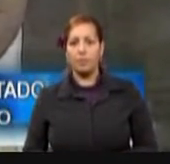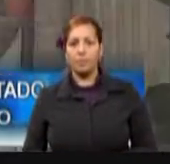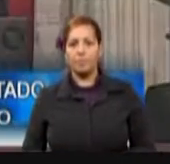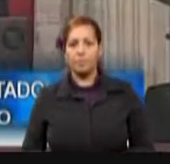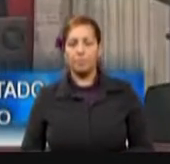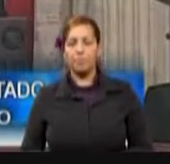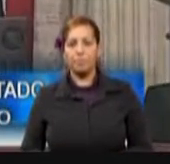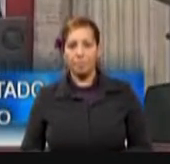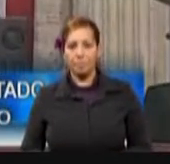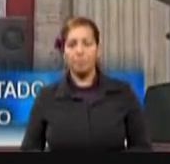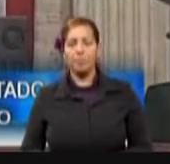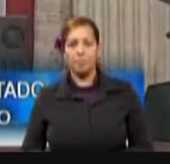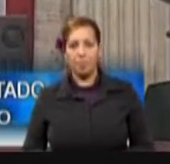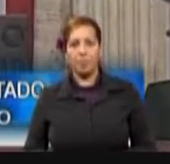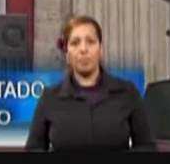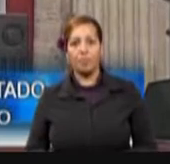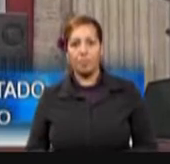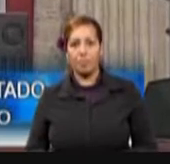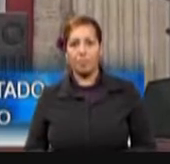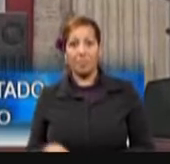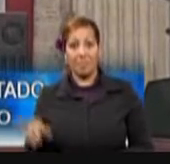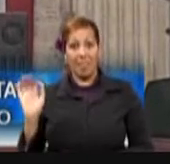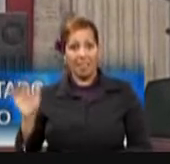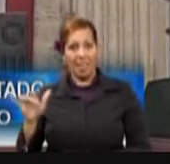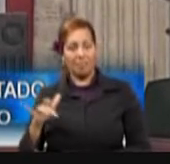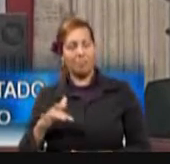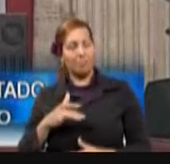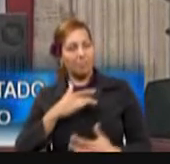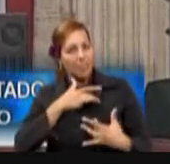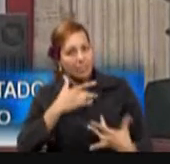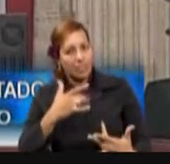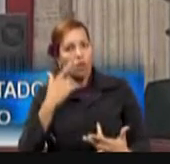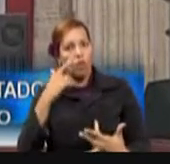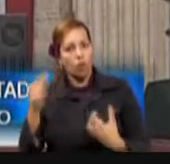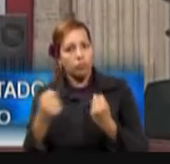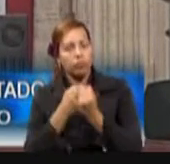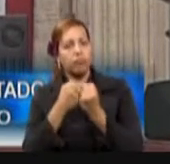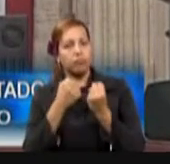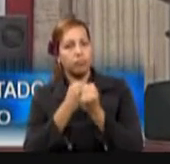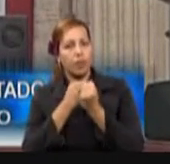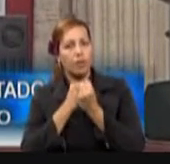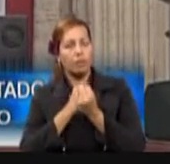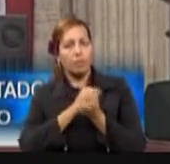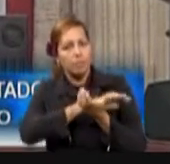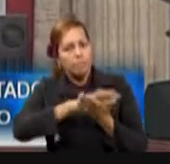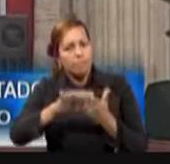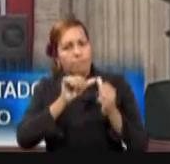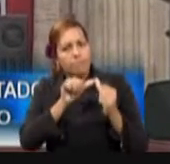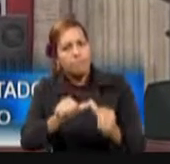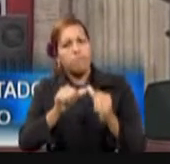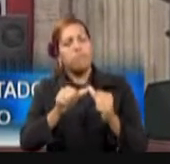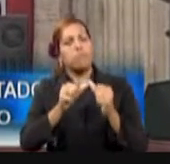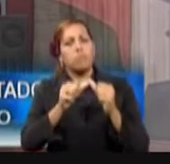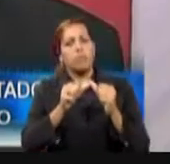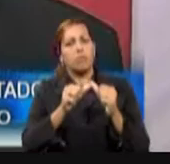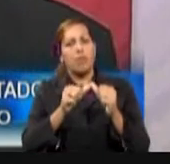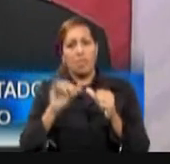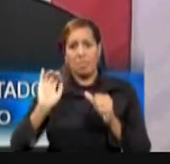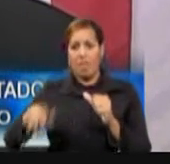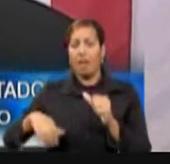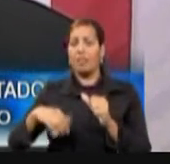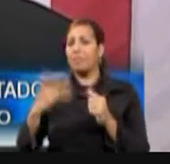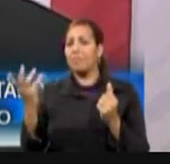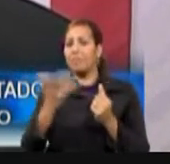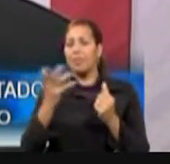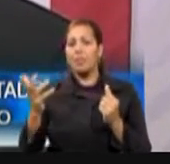Una iniciativa que combina nuestro énfasis en la conservación ambiental y el mantenimiento de nuestra infraestructura son las